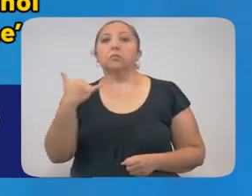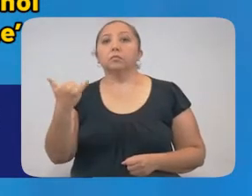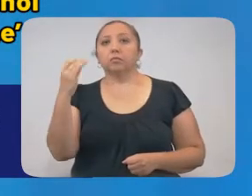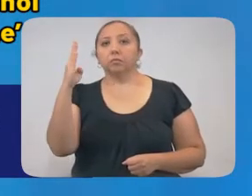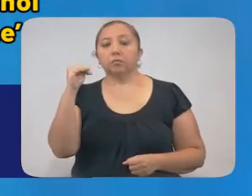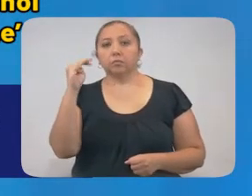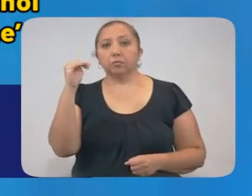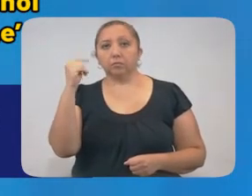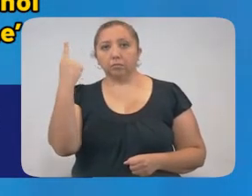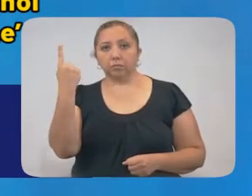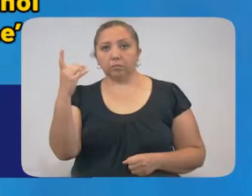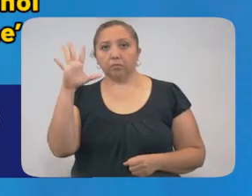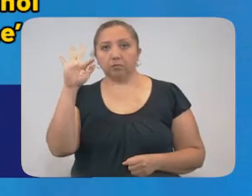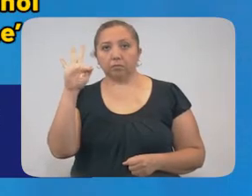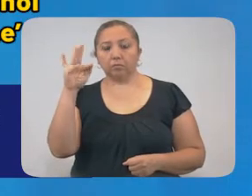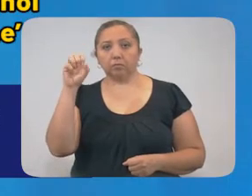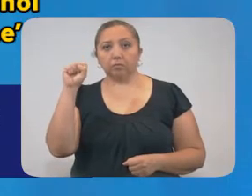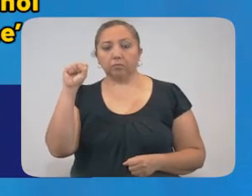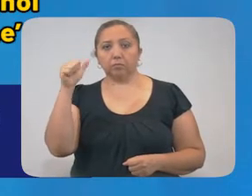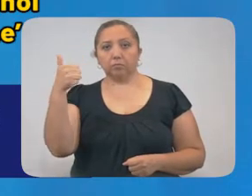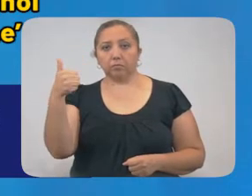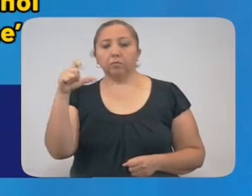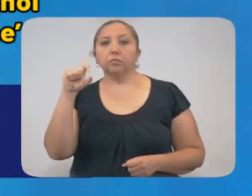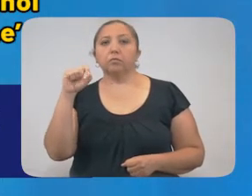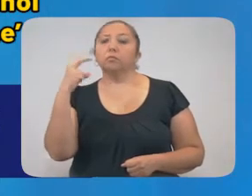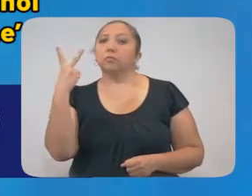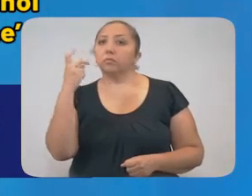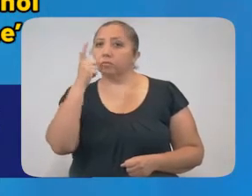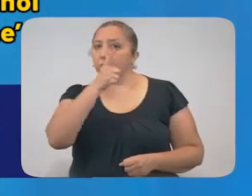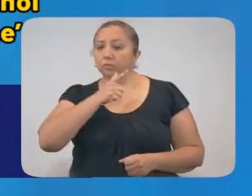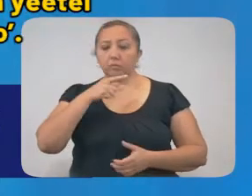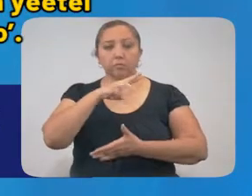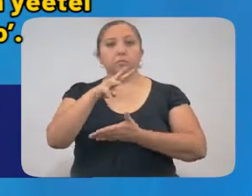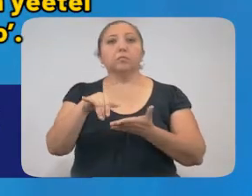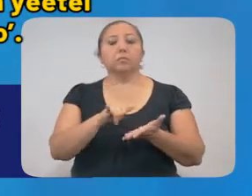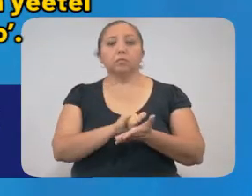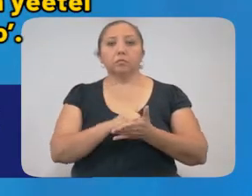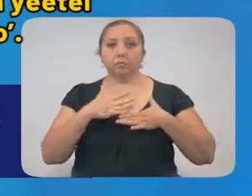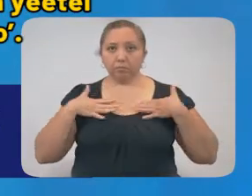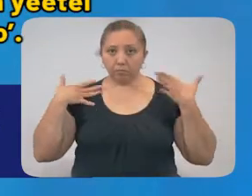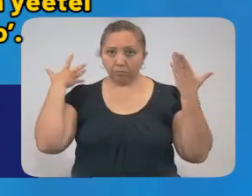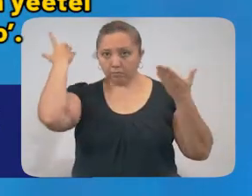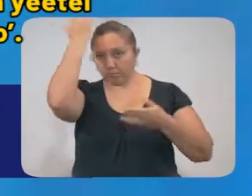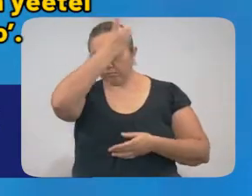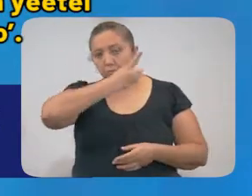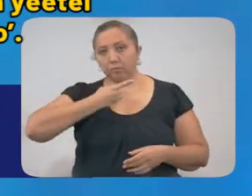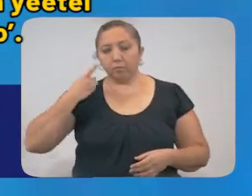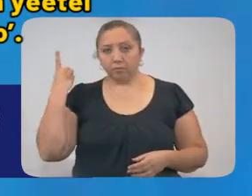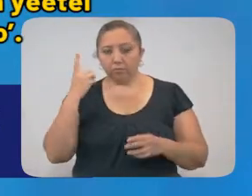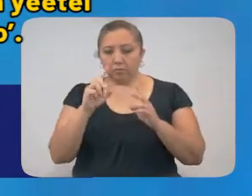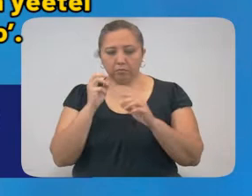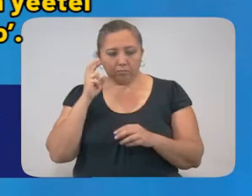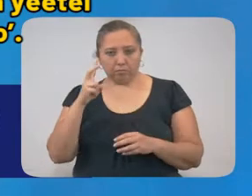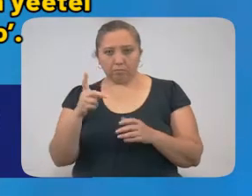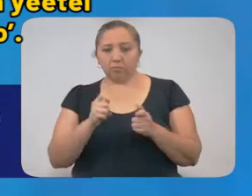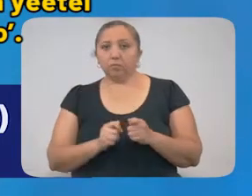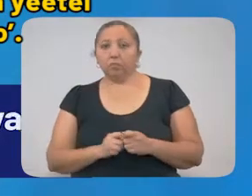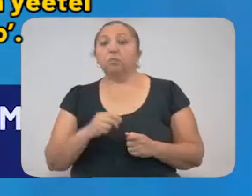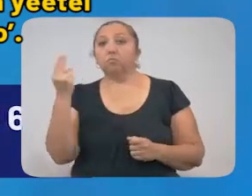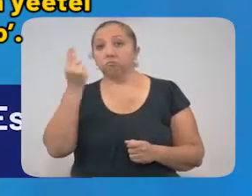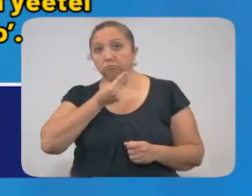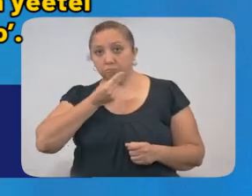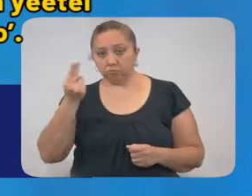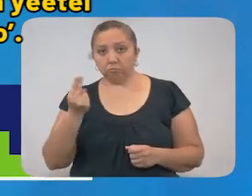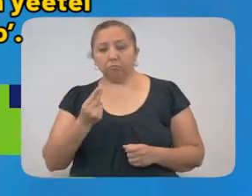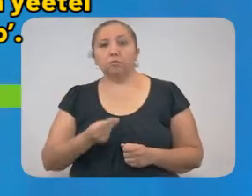9991-406622 in language maya, offers a automated diagnosis and, in case of